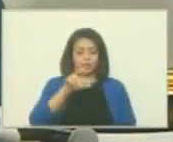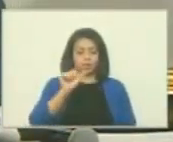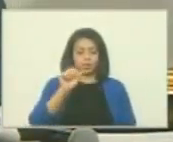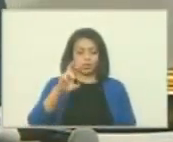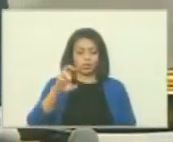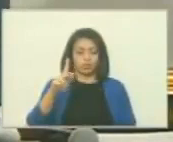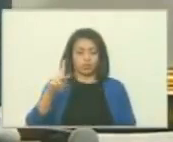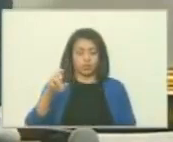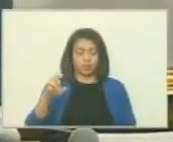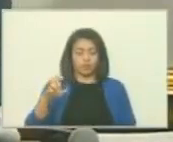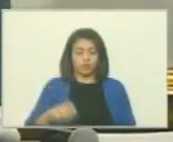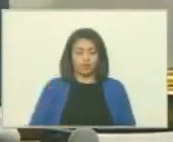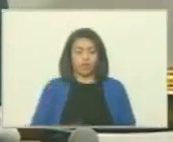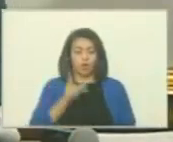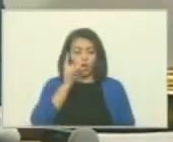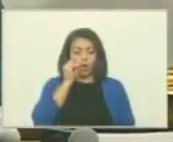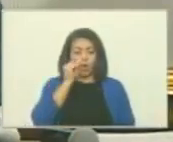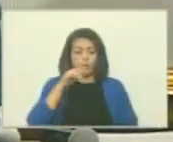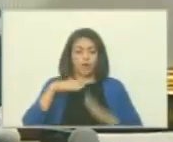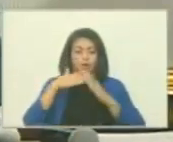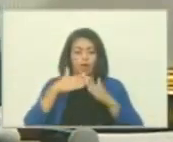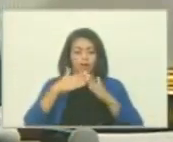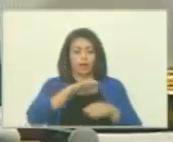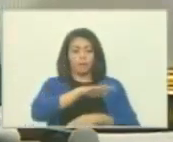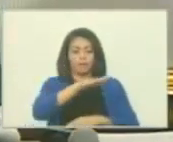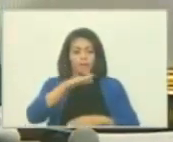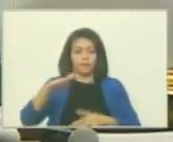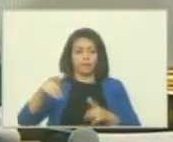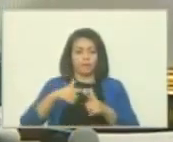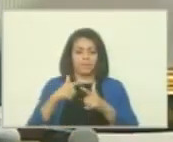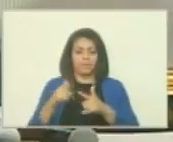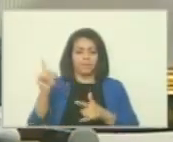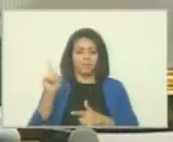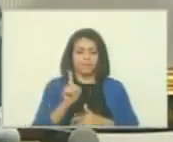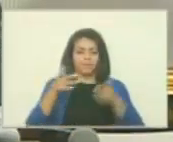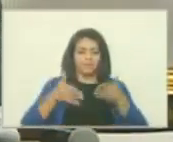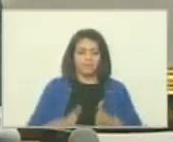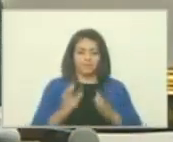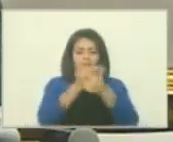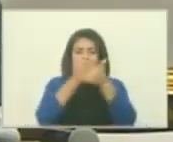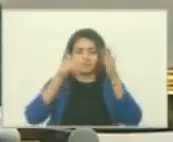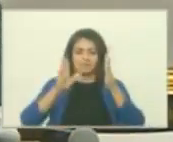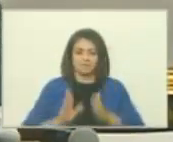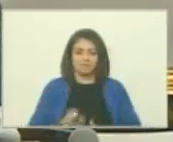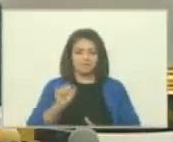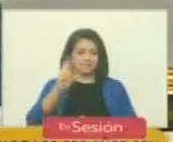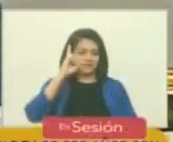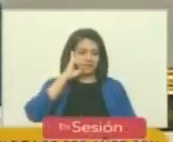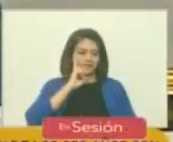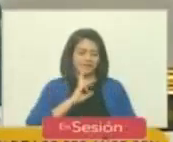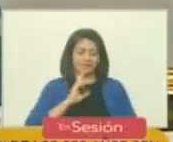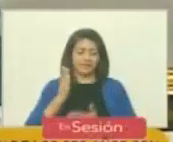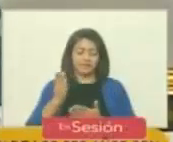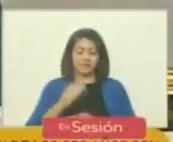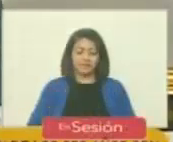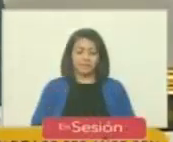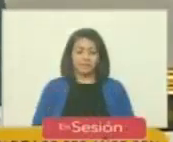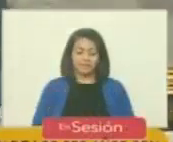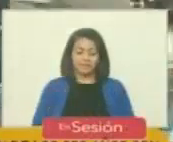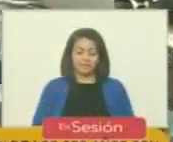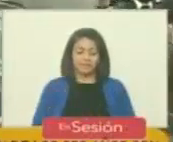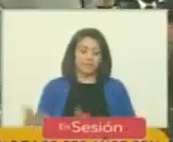Alessandrello, hombre de mar, que viene a hablar, del natalicio de nuestro libertador y de